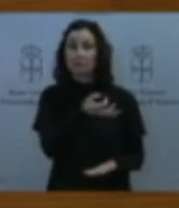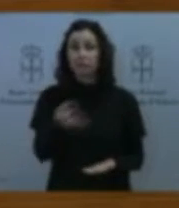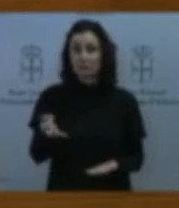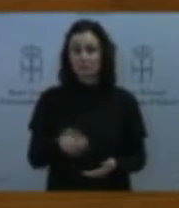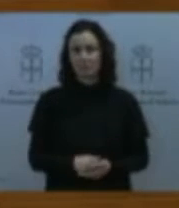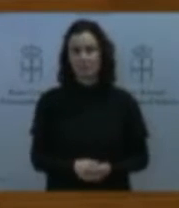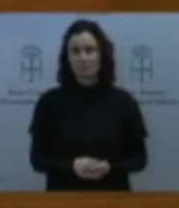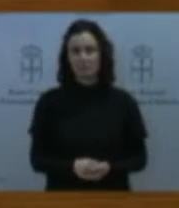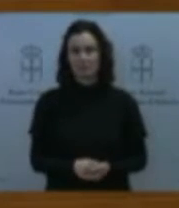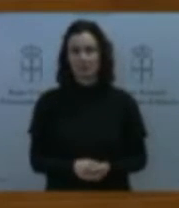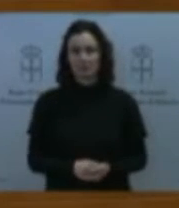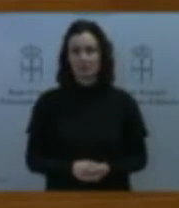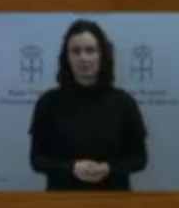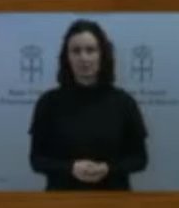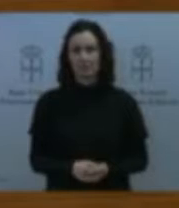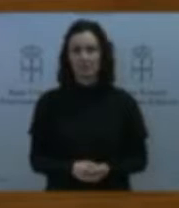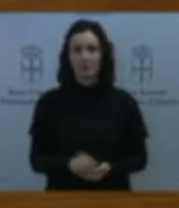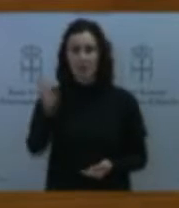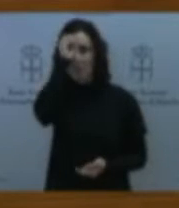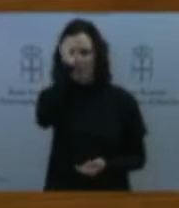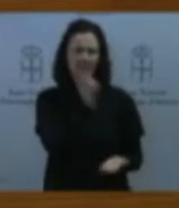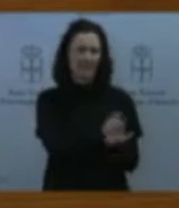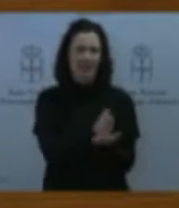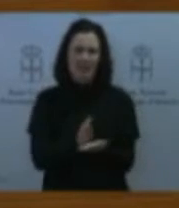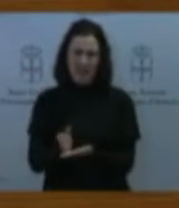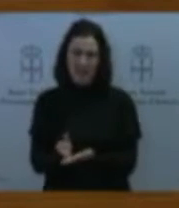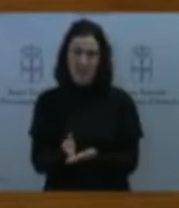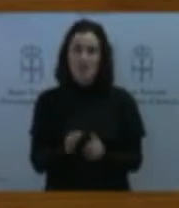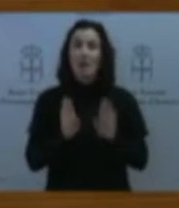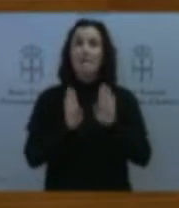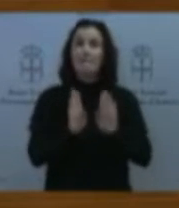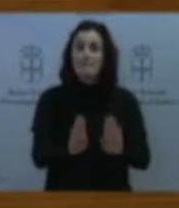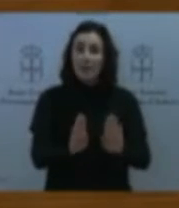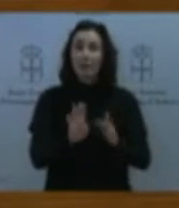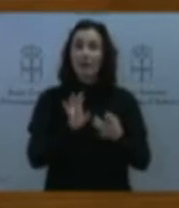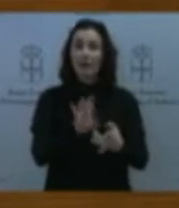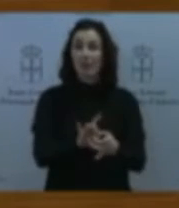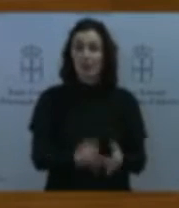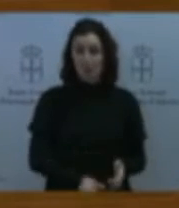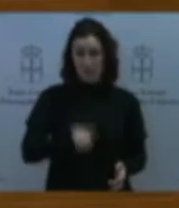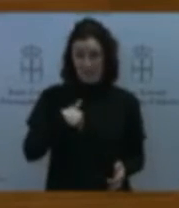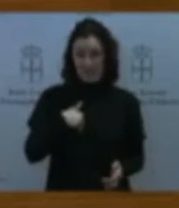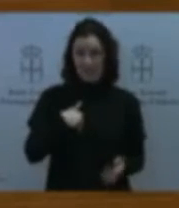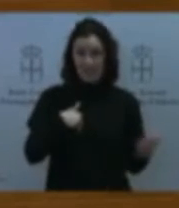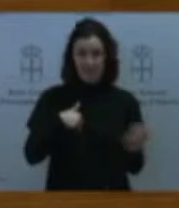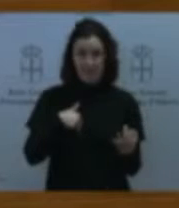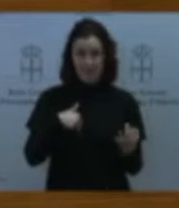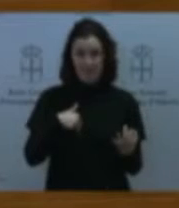Opiniones hay. Pero en relación a lo general, a los planes de movilidad y a la